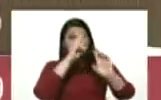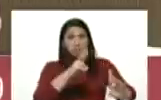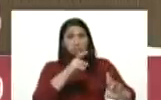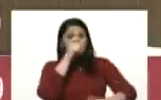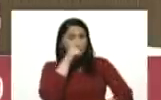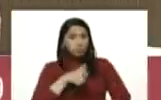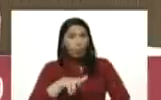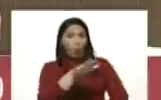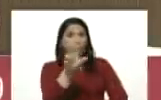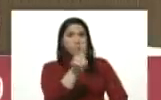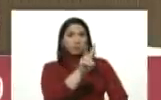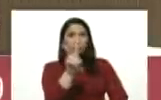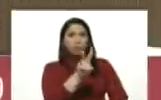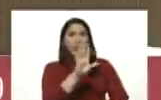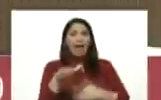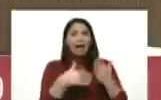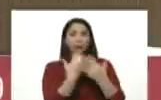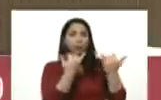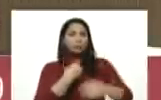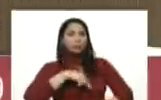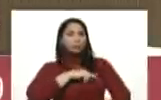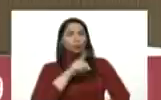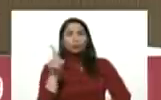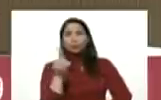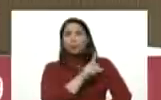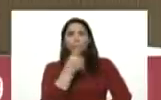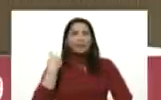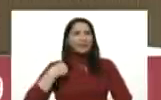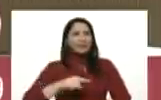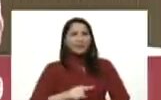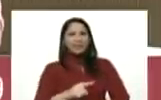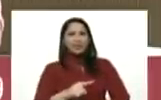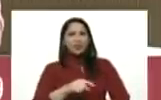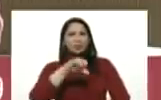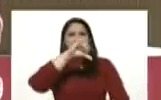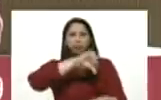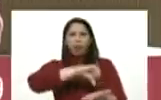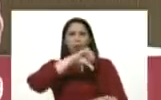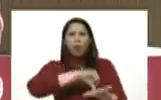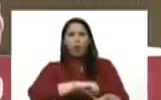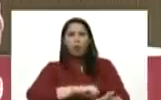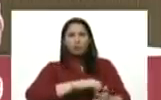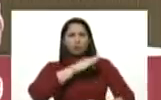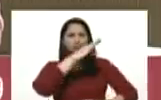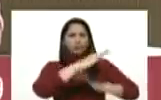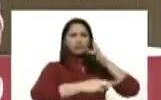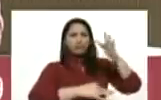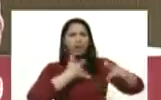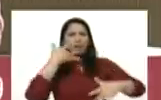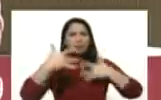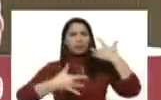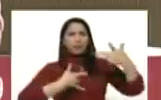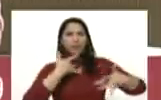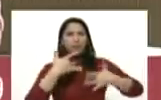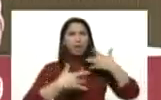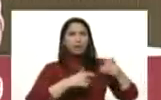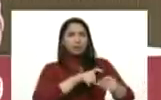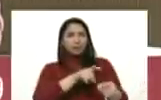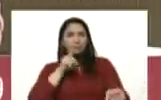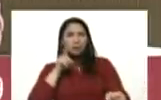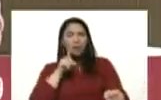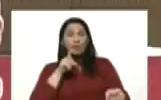y hasta ahora nosotros no hemos tenido focos de contagio en esas actividades excepcionadas.